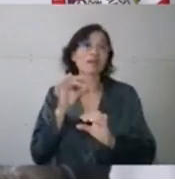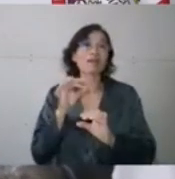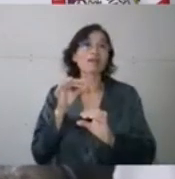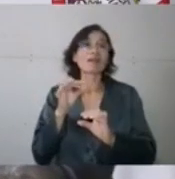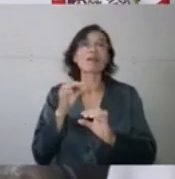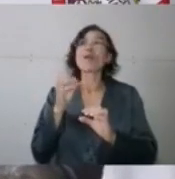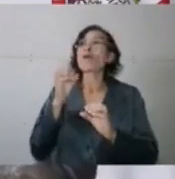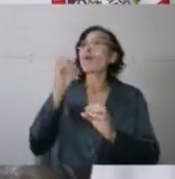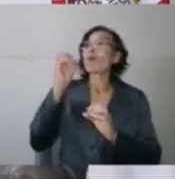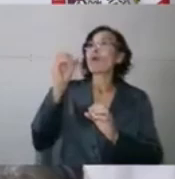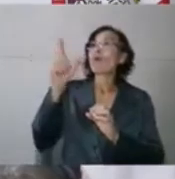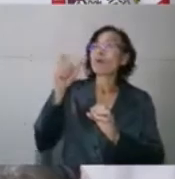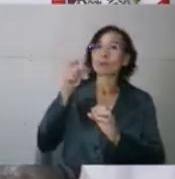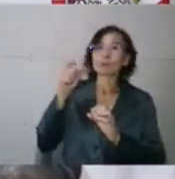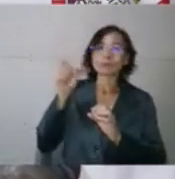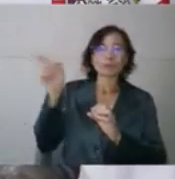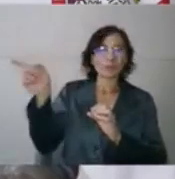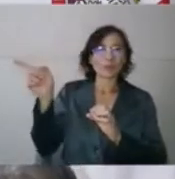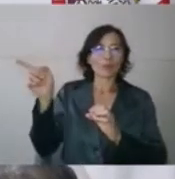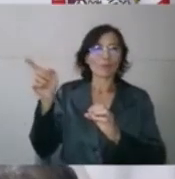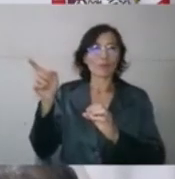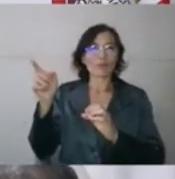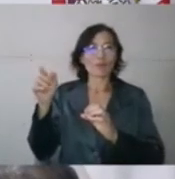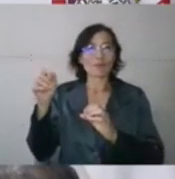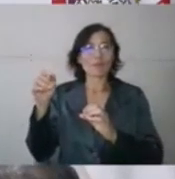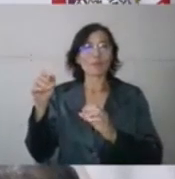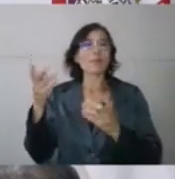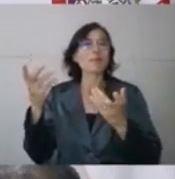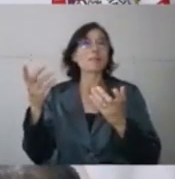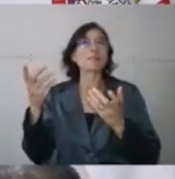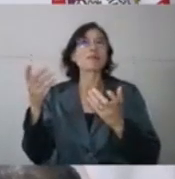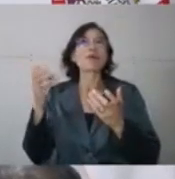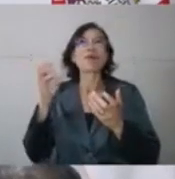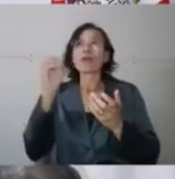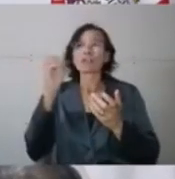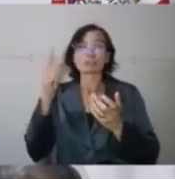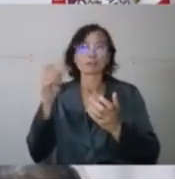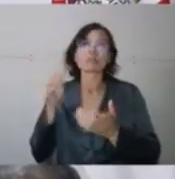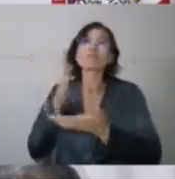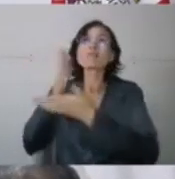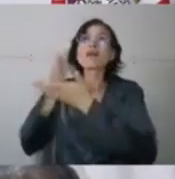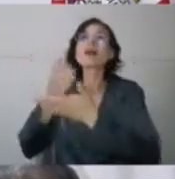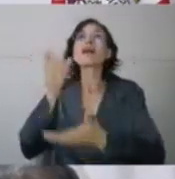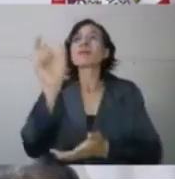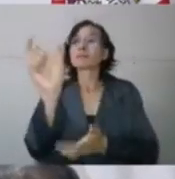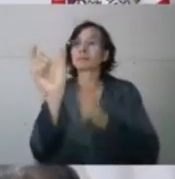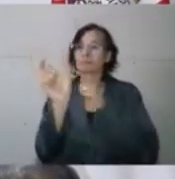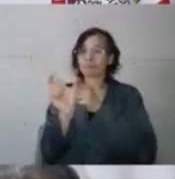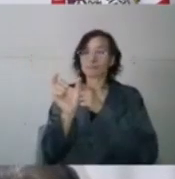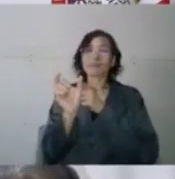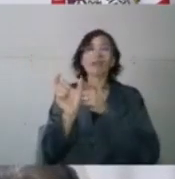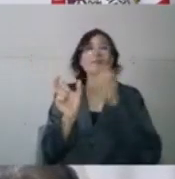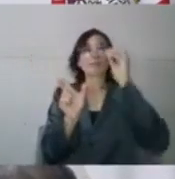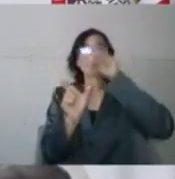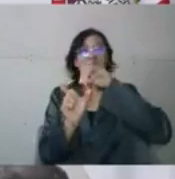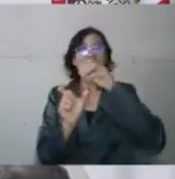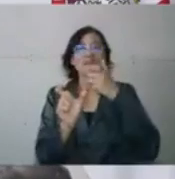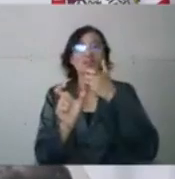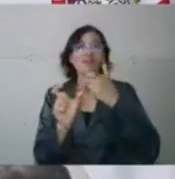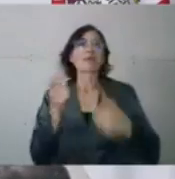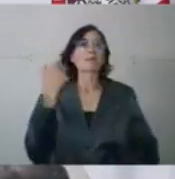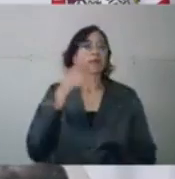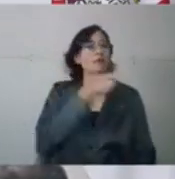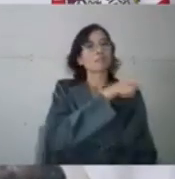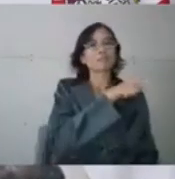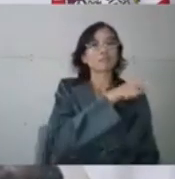en el Boulevard Aguacaliente van a poder cargar una tarjeta y poder hacer uso de transporte de primer nivel. Entonces, agradecerle a nuestra gobernadora